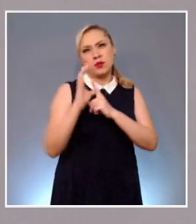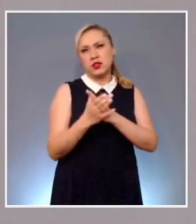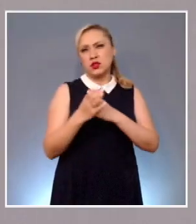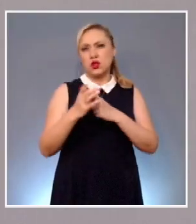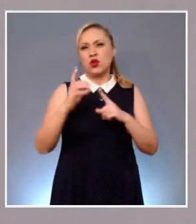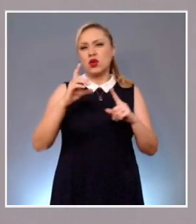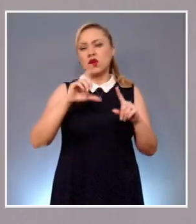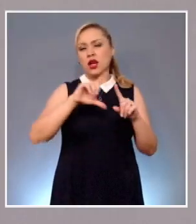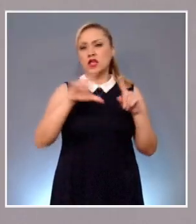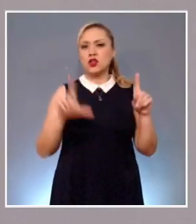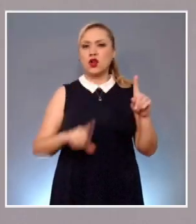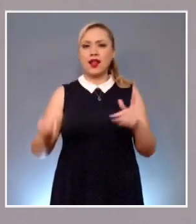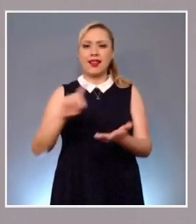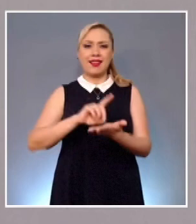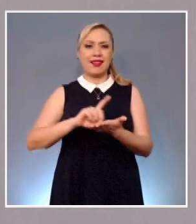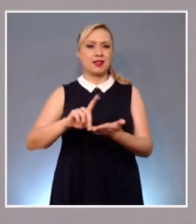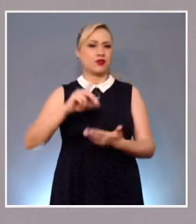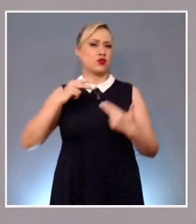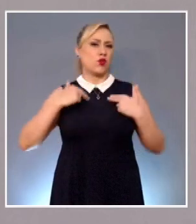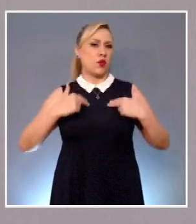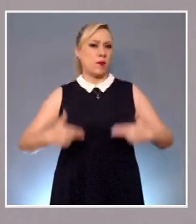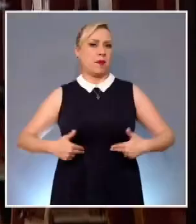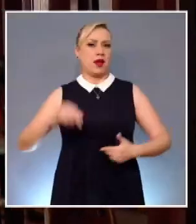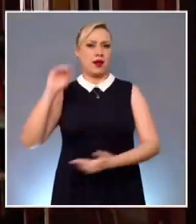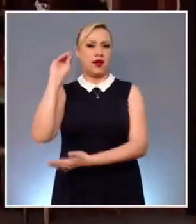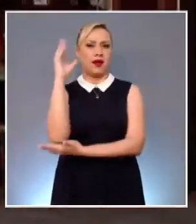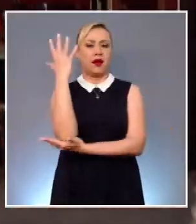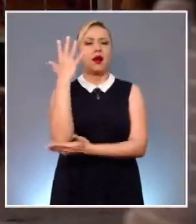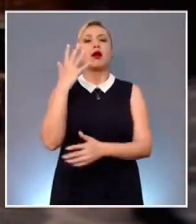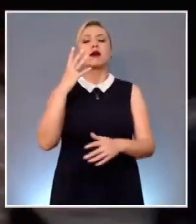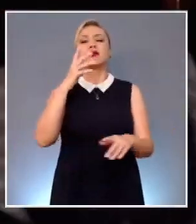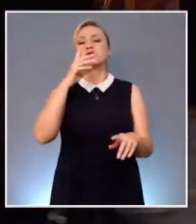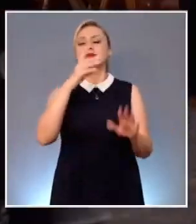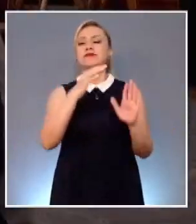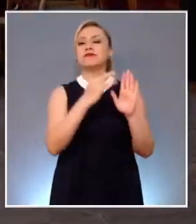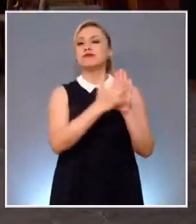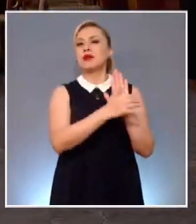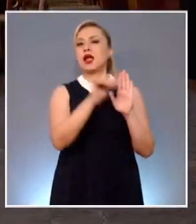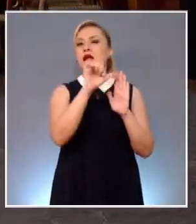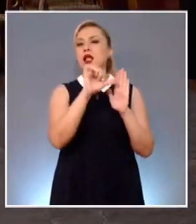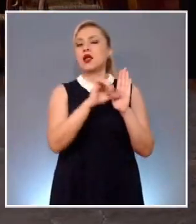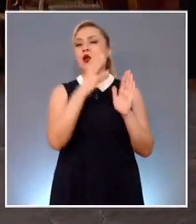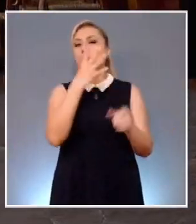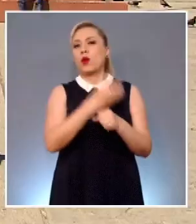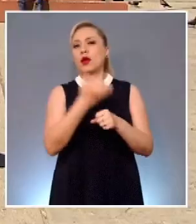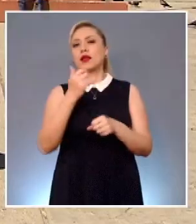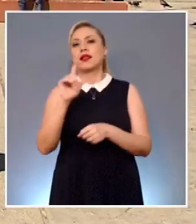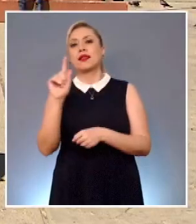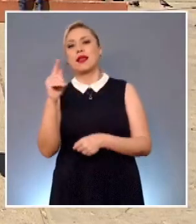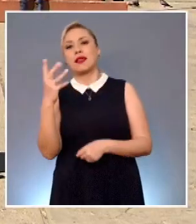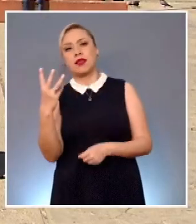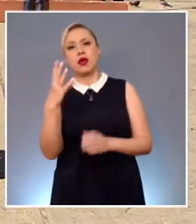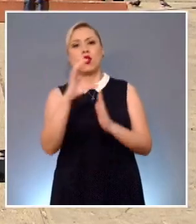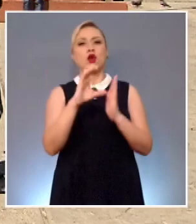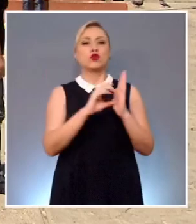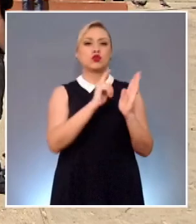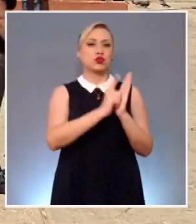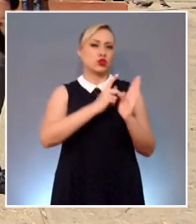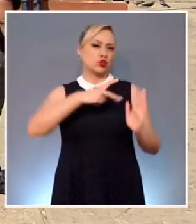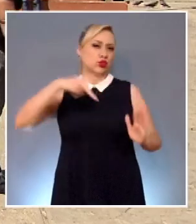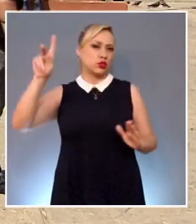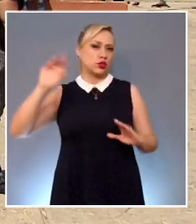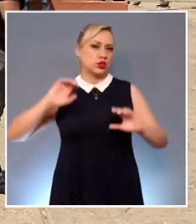validó los párrafos segundo y cuarto del artículo 73 de la Constitución Política del Estado de Chiapas, reformado mediante